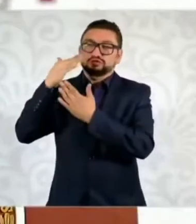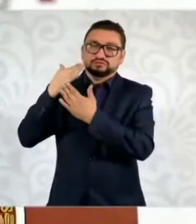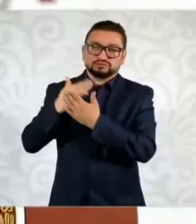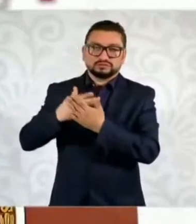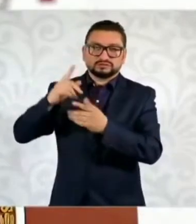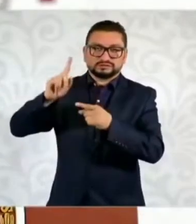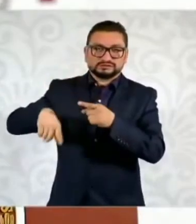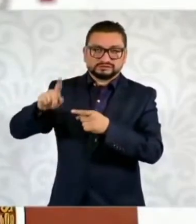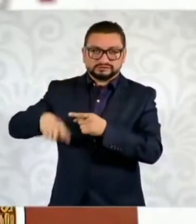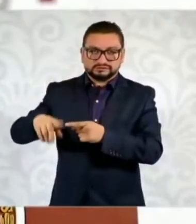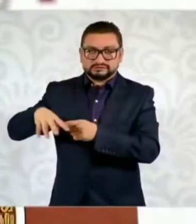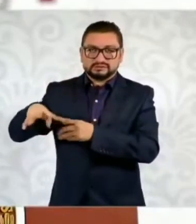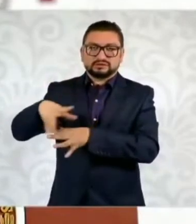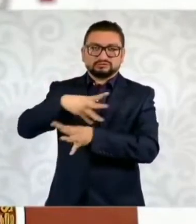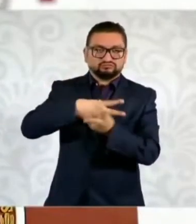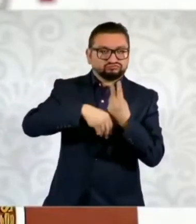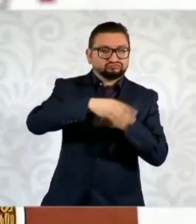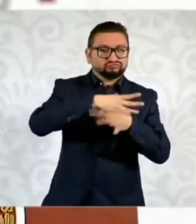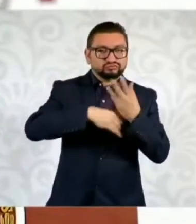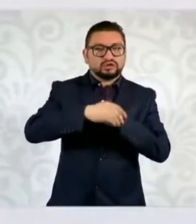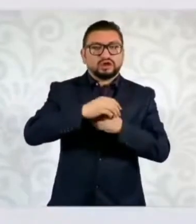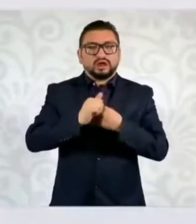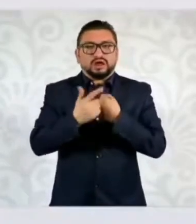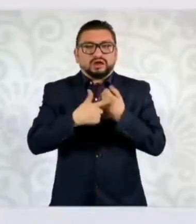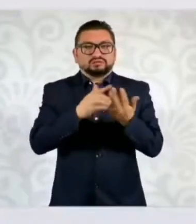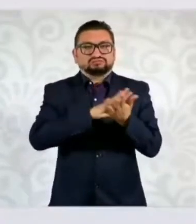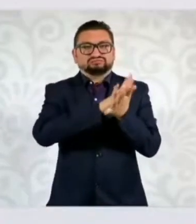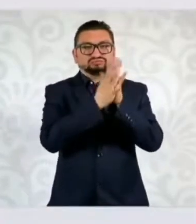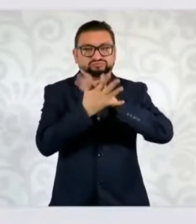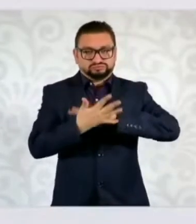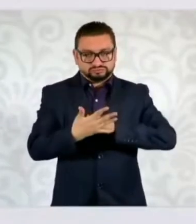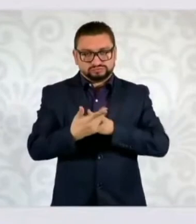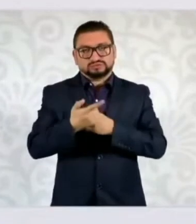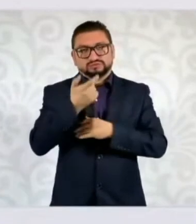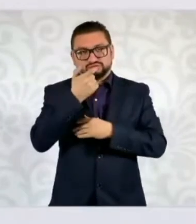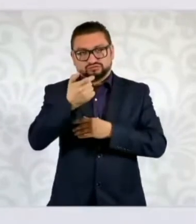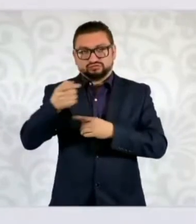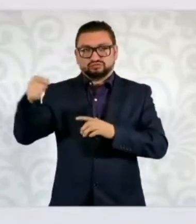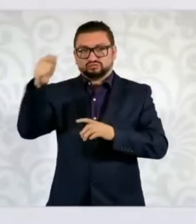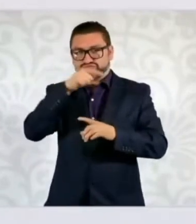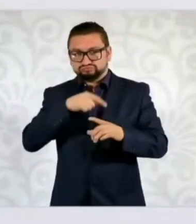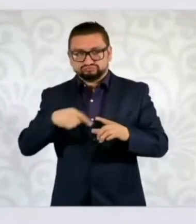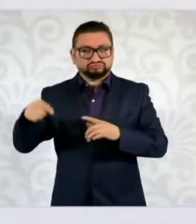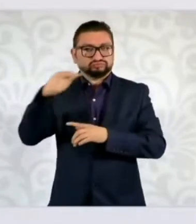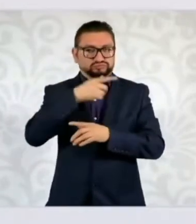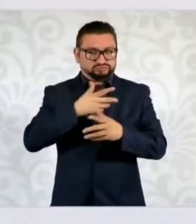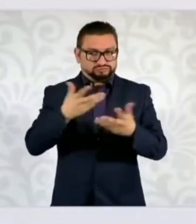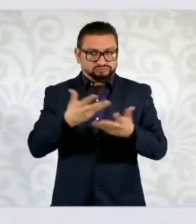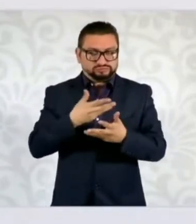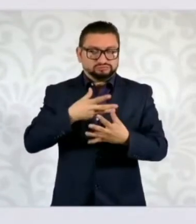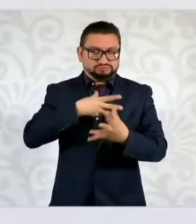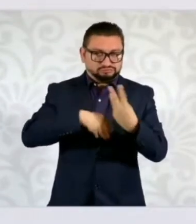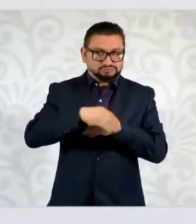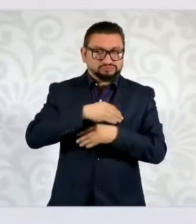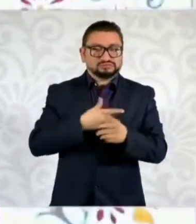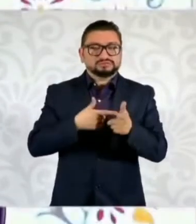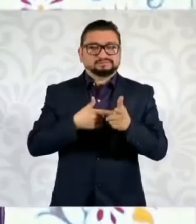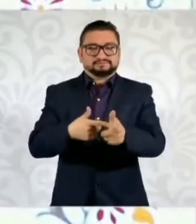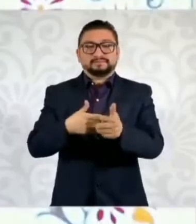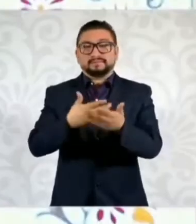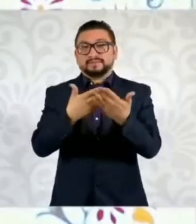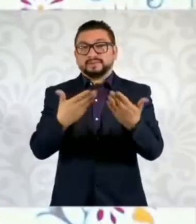convirtiéndolo en algo productivo. A eso se llama economía circular. Ahora, en el caso de las obras,